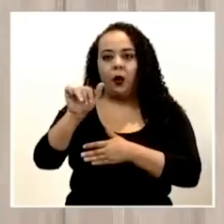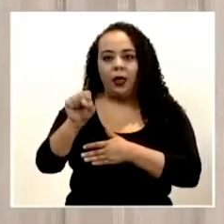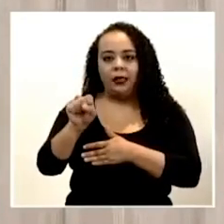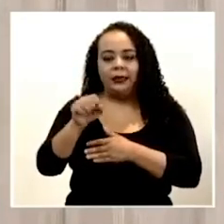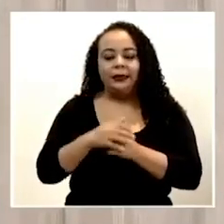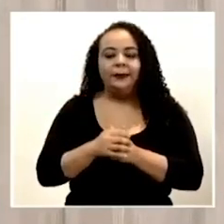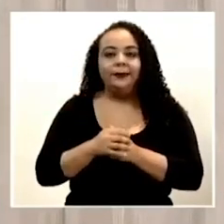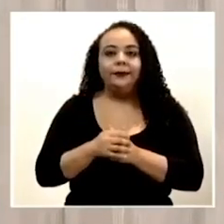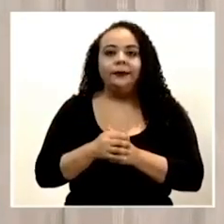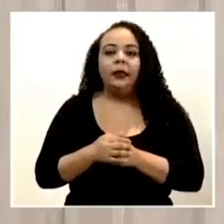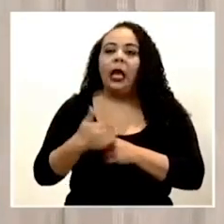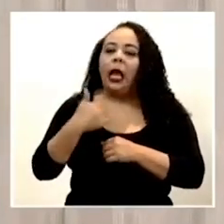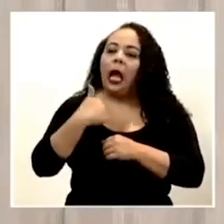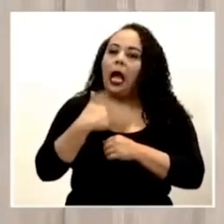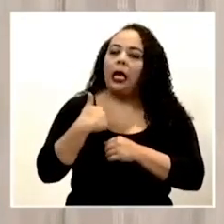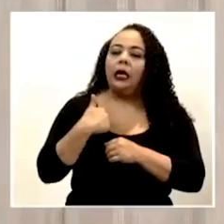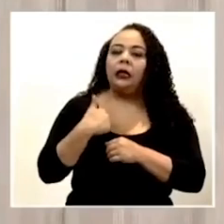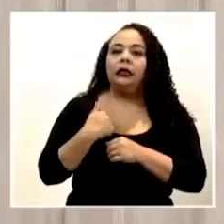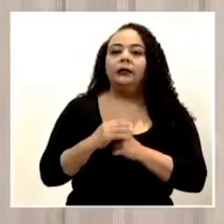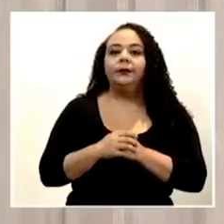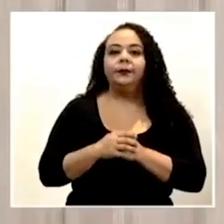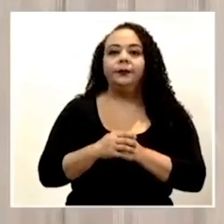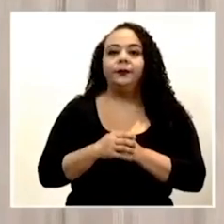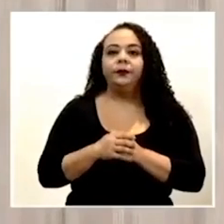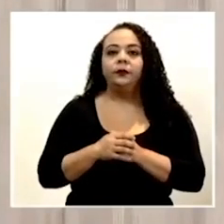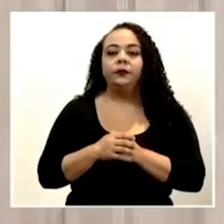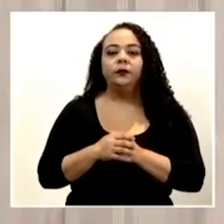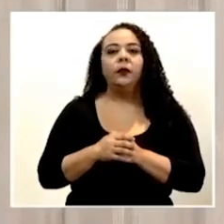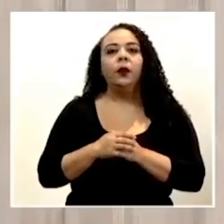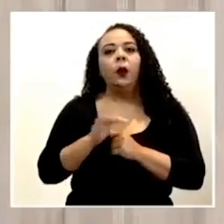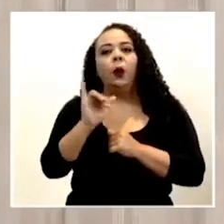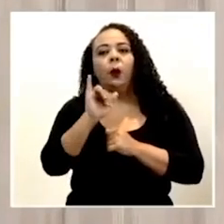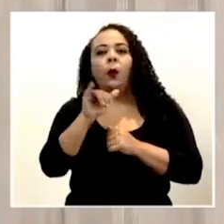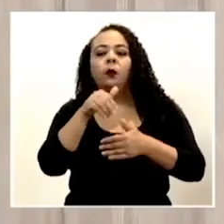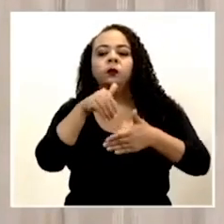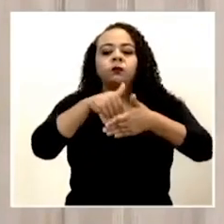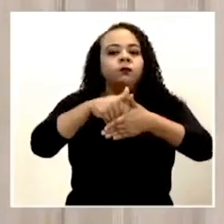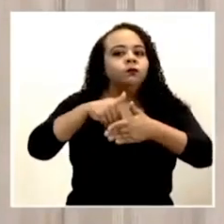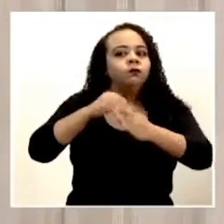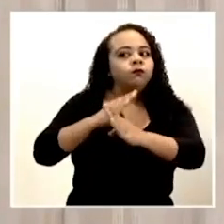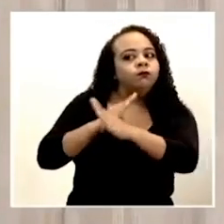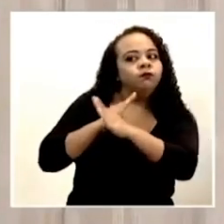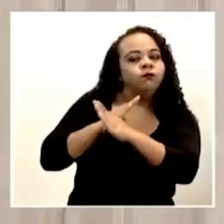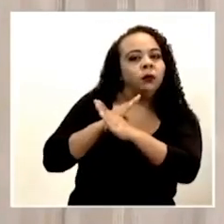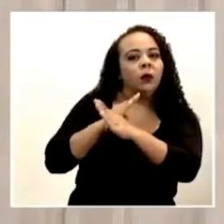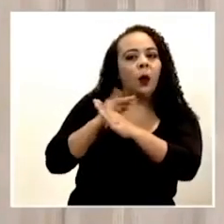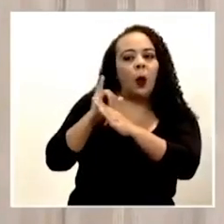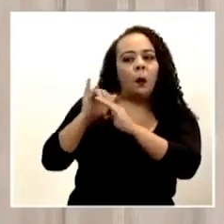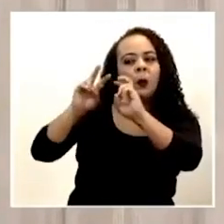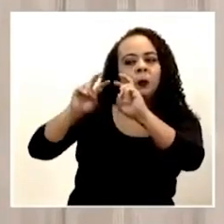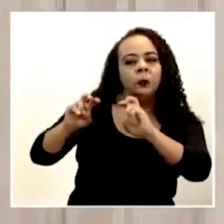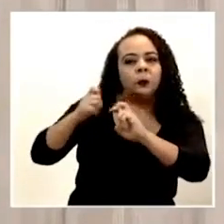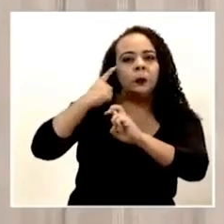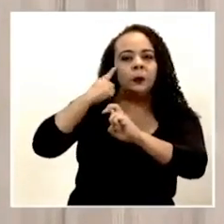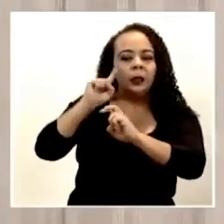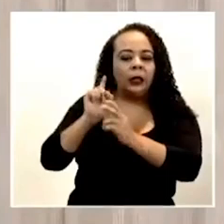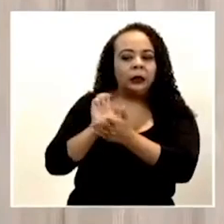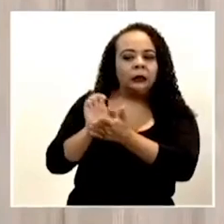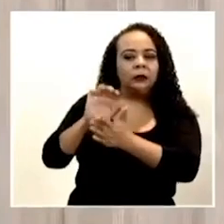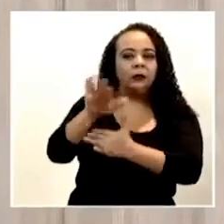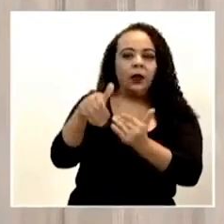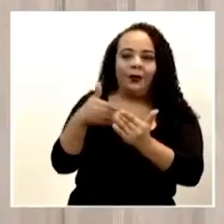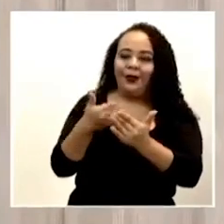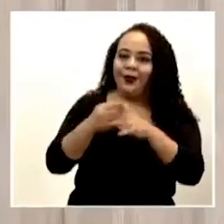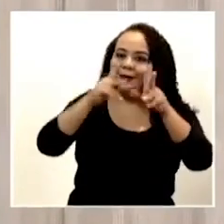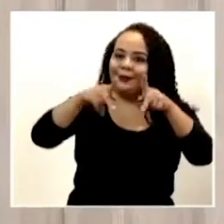hay todo un, digamos, una barrera de filtro para todas esas personas